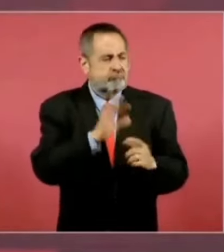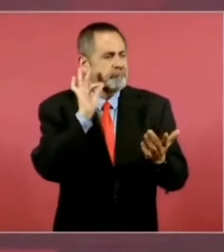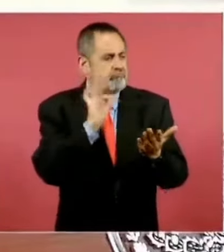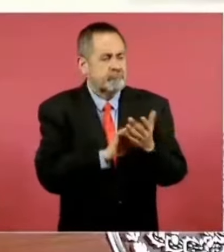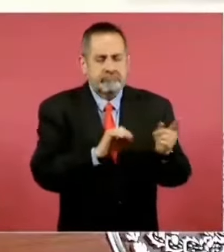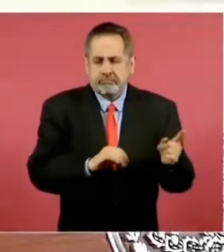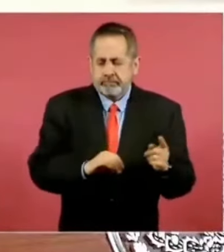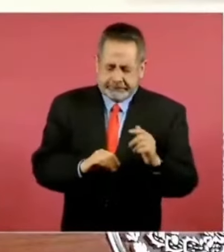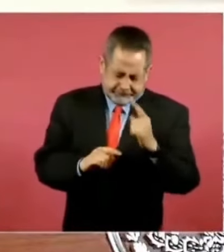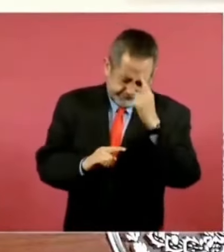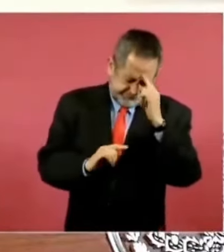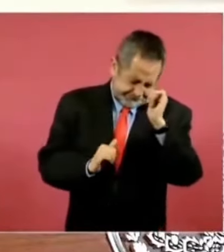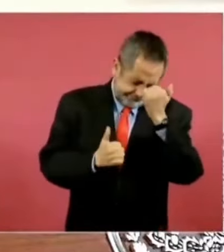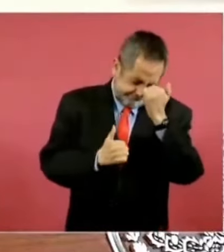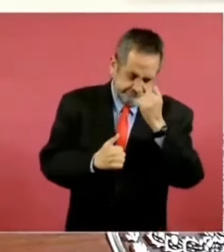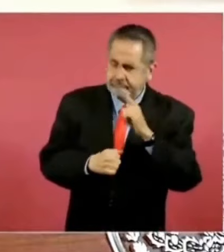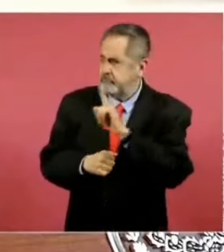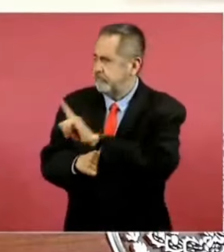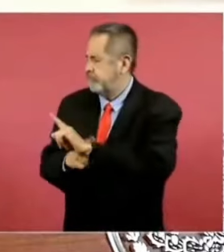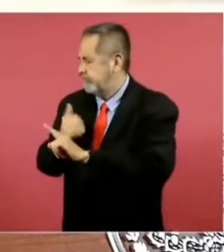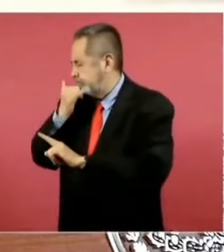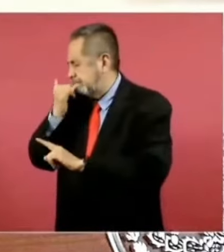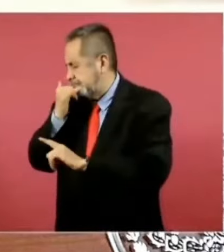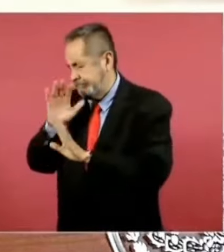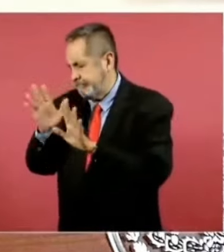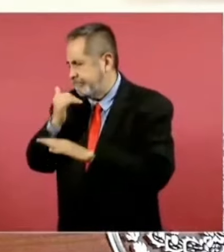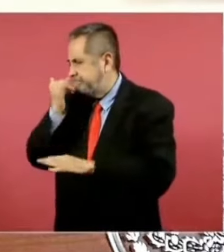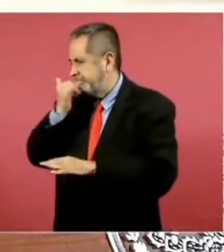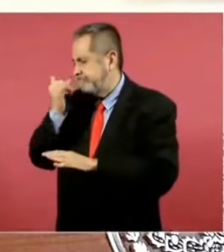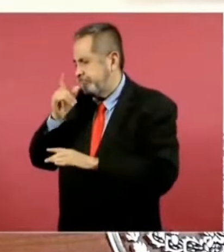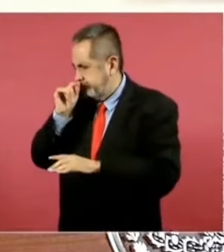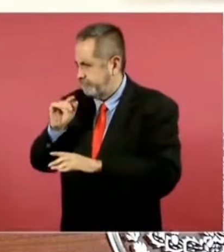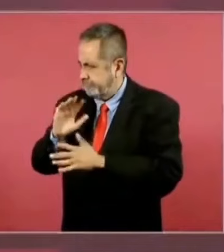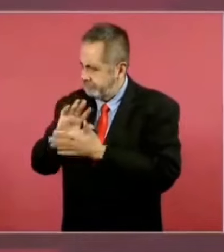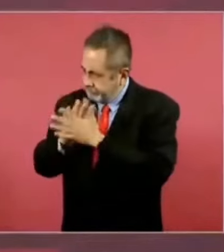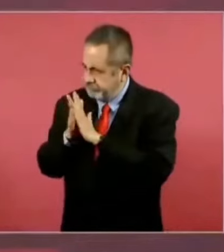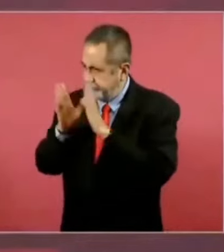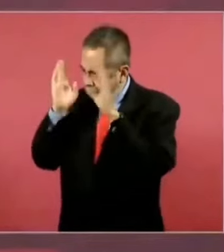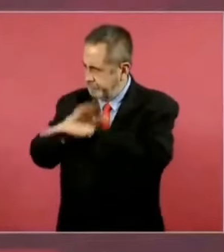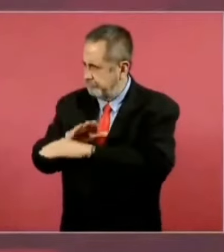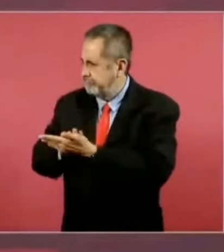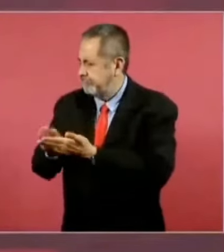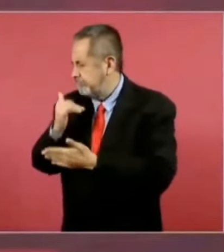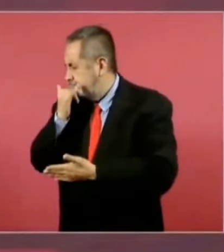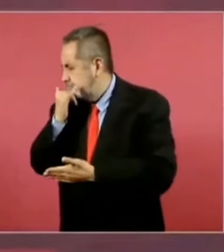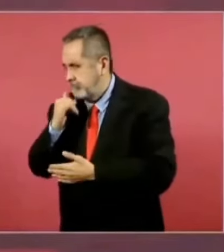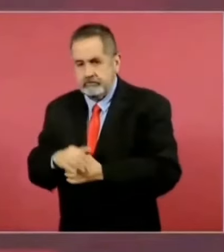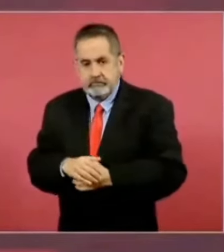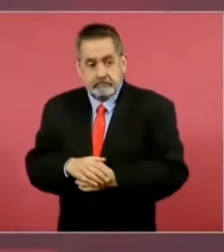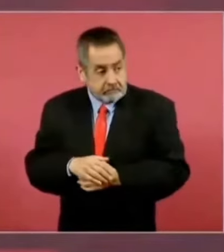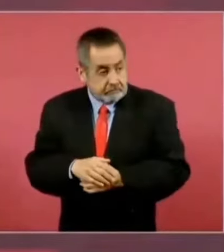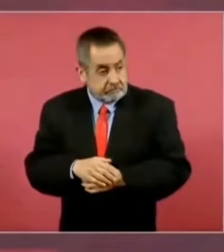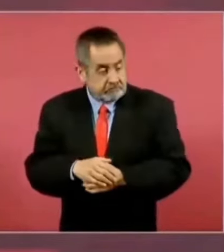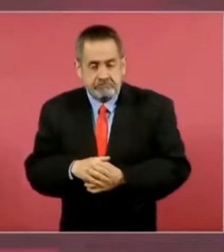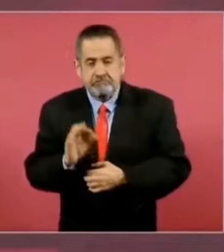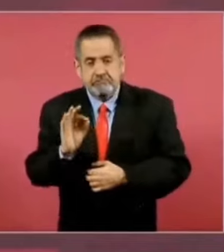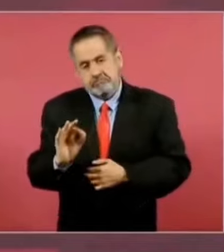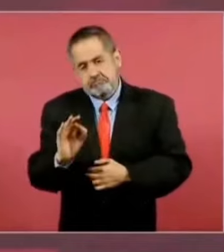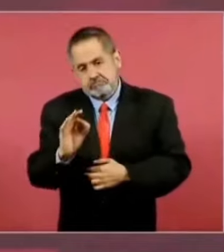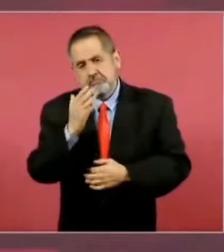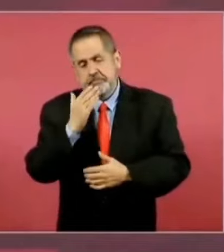decir me equivoqué y yo le ofrezco disculpas. Y la verdad